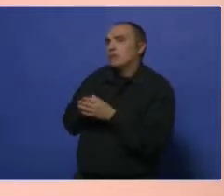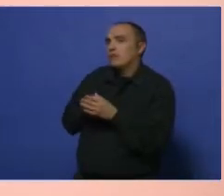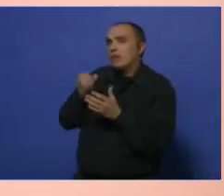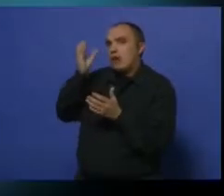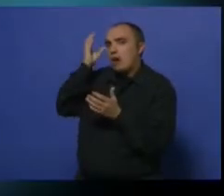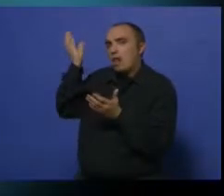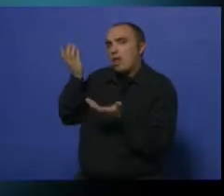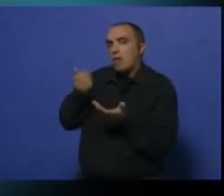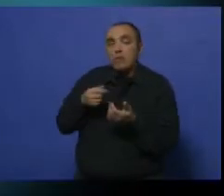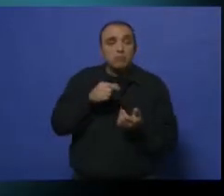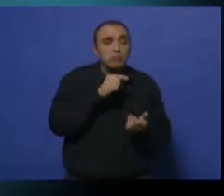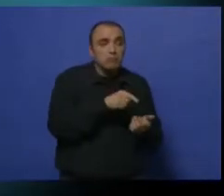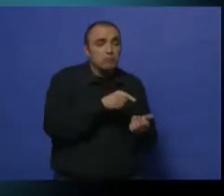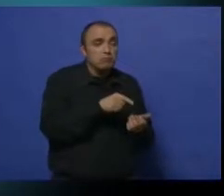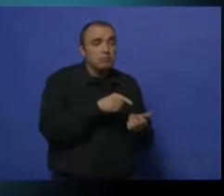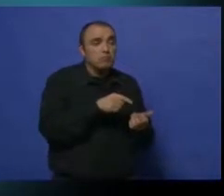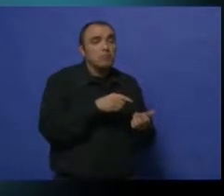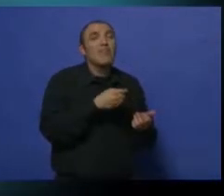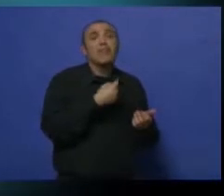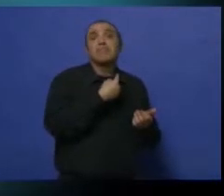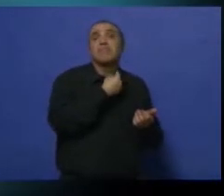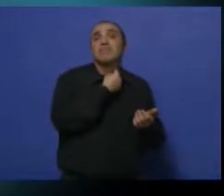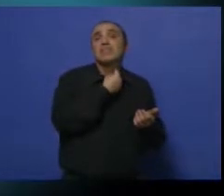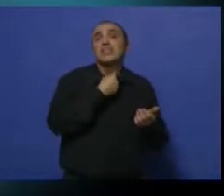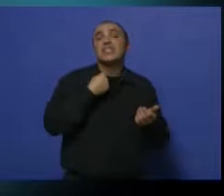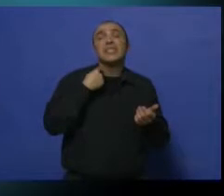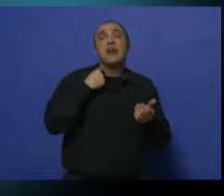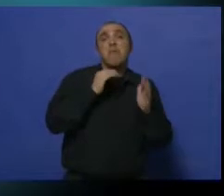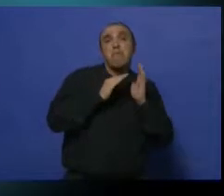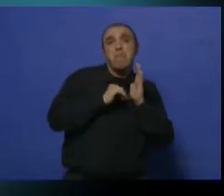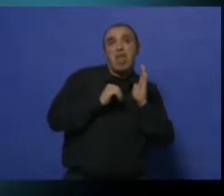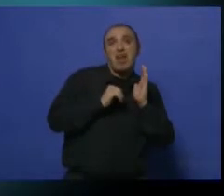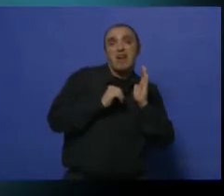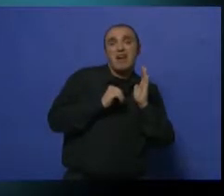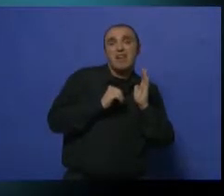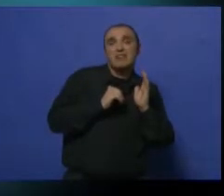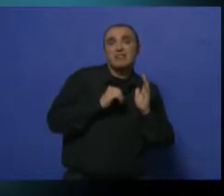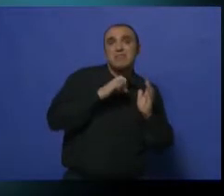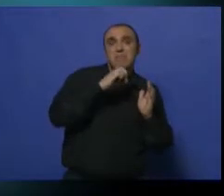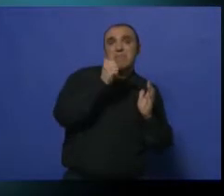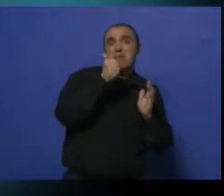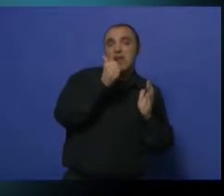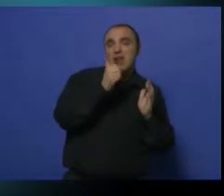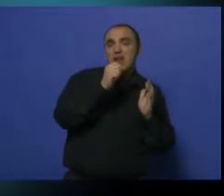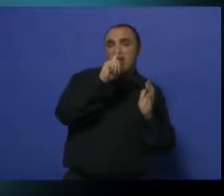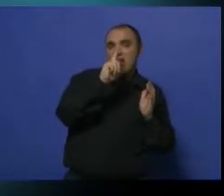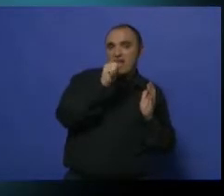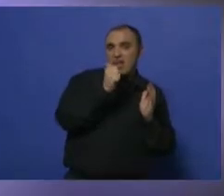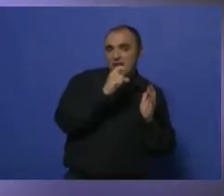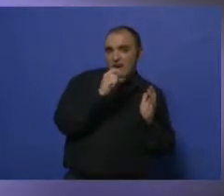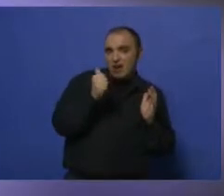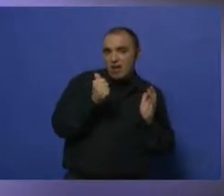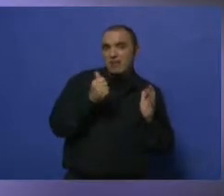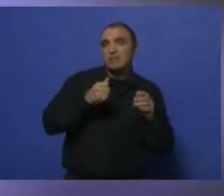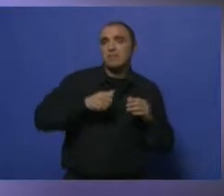placa. En ese caso, cuando hay placas purulentas, se da antibióticos, que es lo que la diferencia es la angina viral. Cuando hay un caso que no